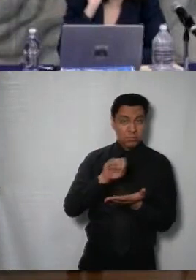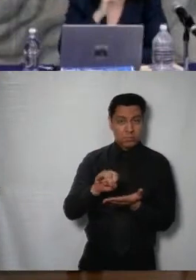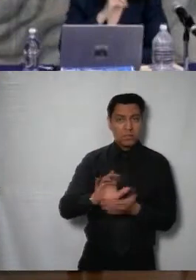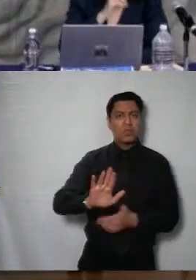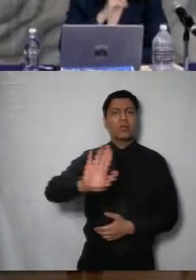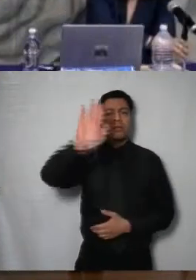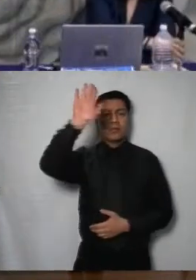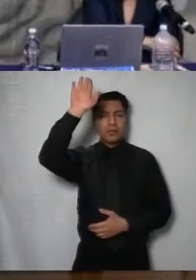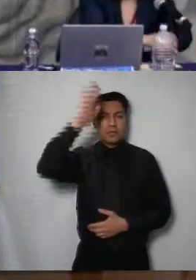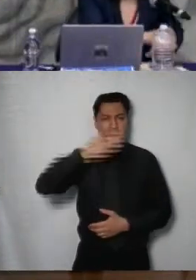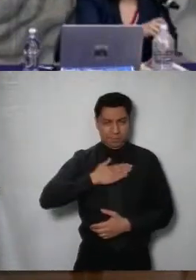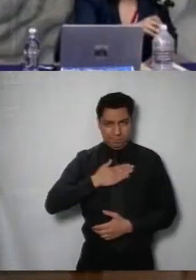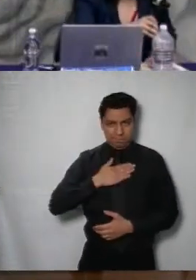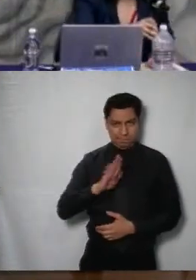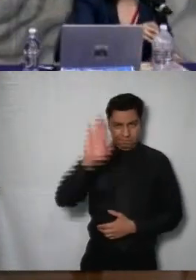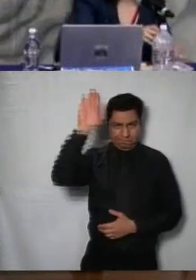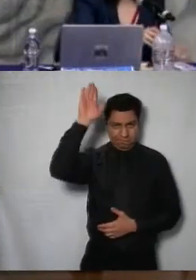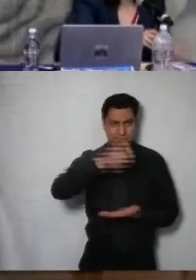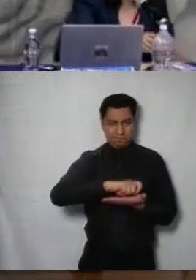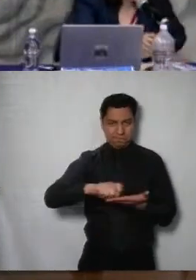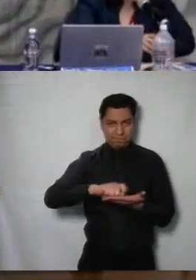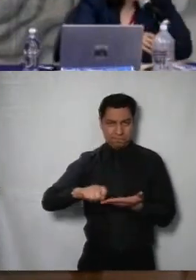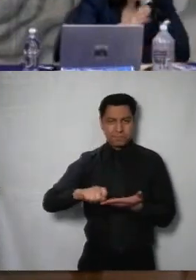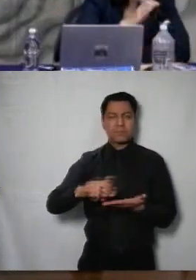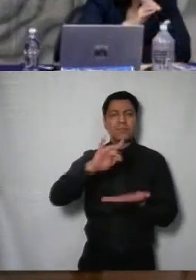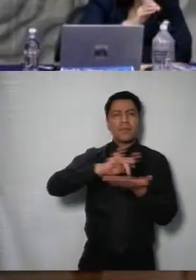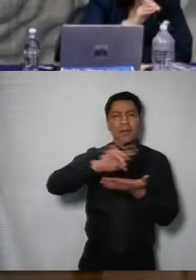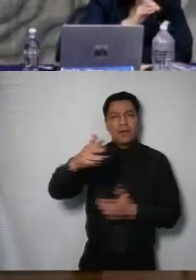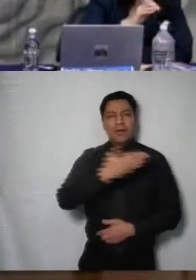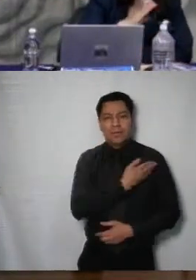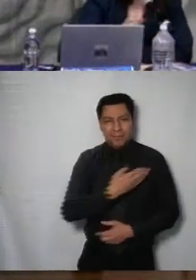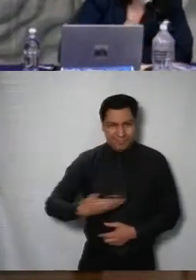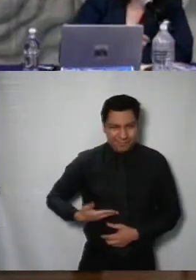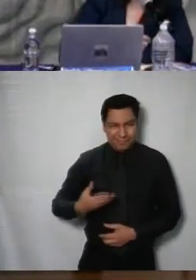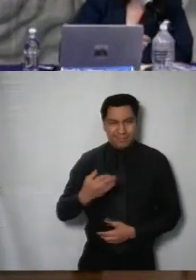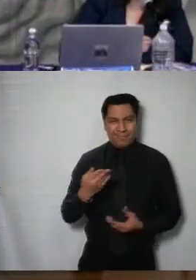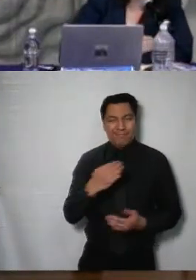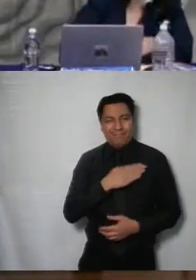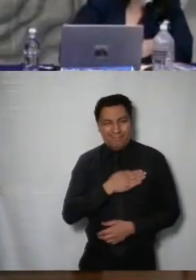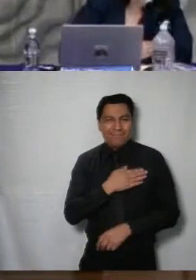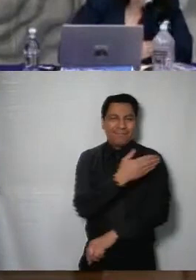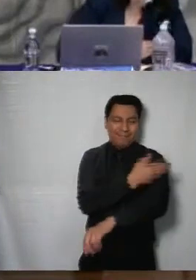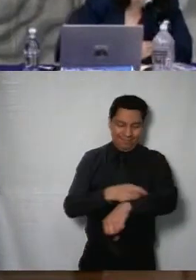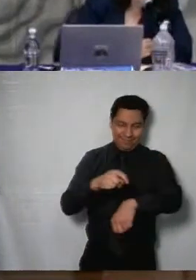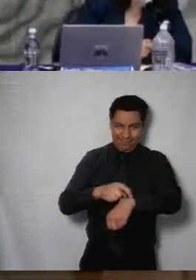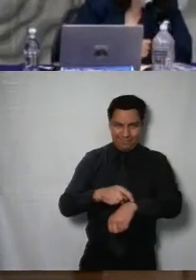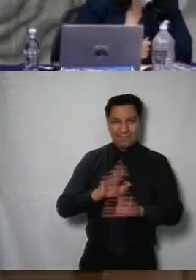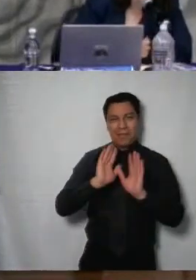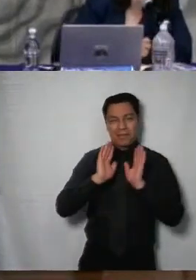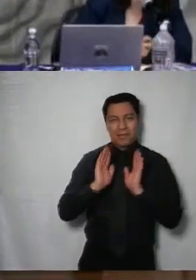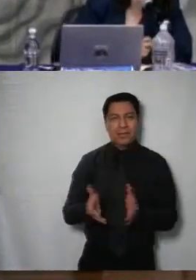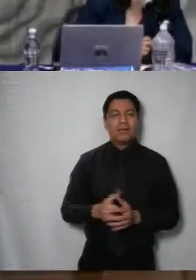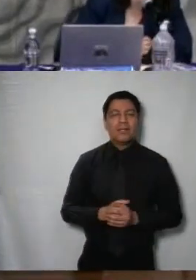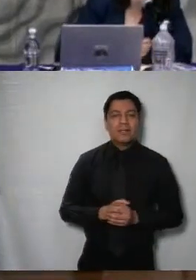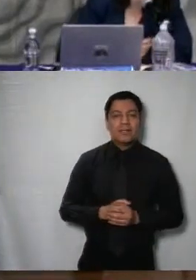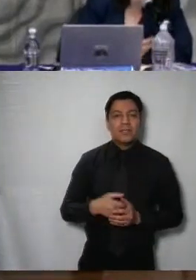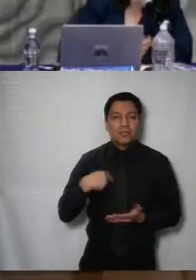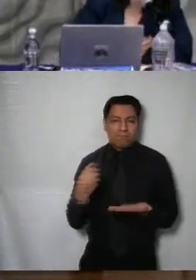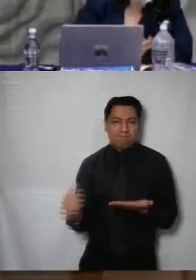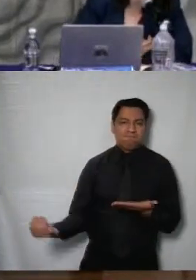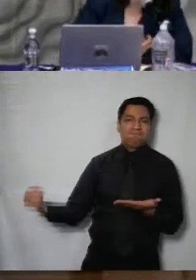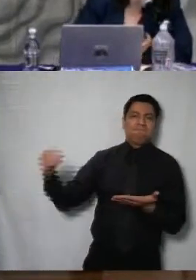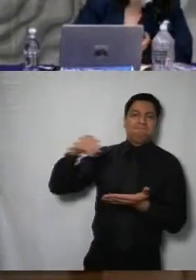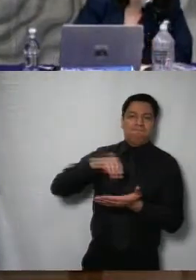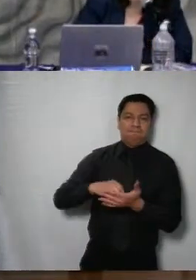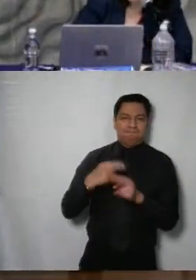Adelante comisionada Marina Alicia San Martín Gracias presidente, buen día buenas tardes ya a todas y todos para incorporar también